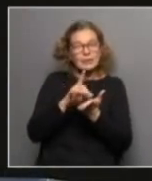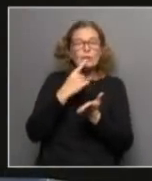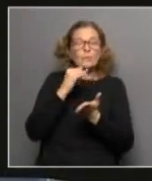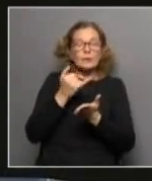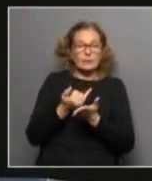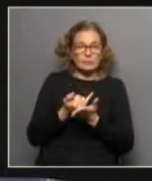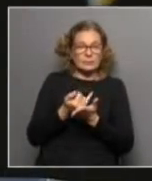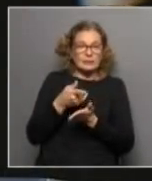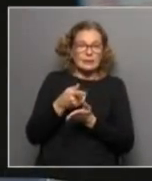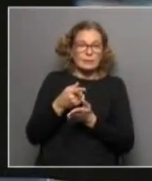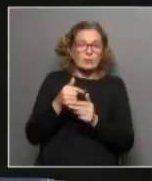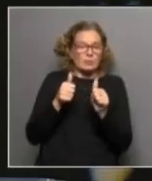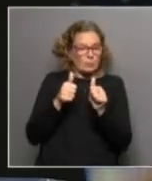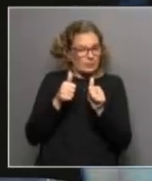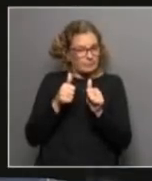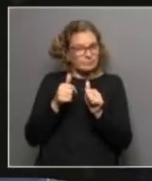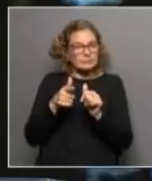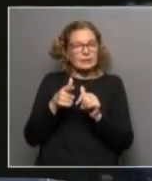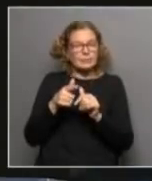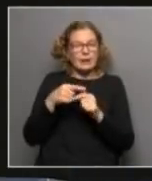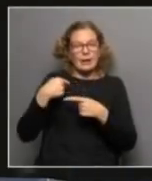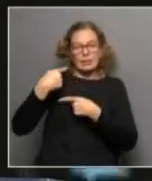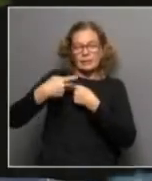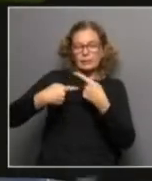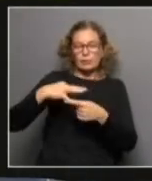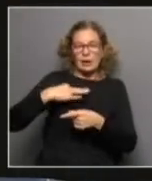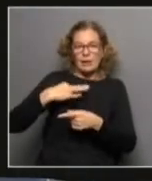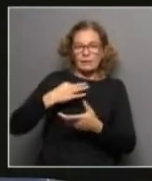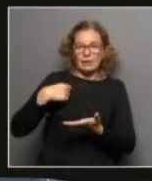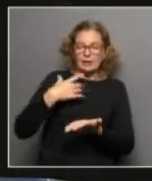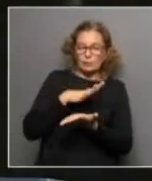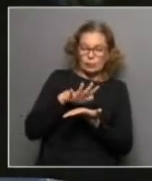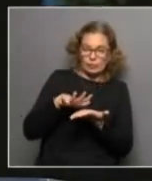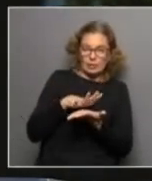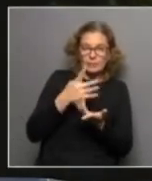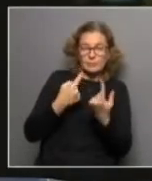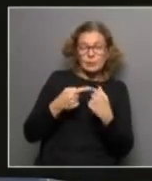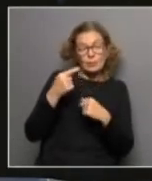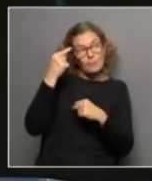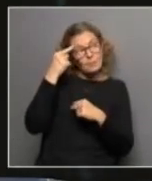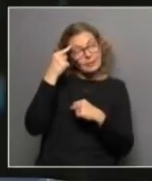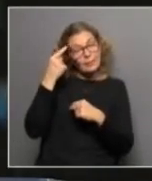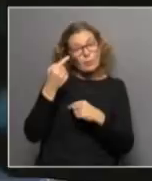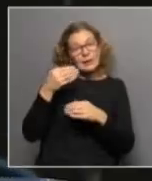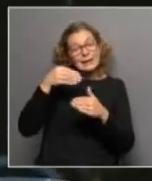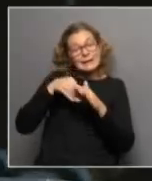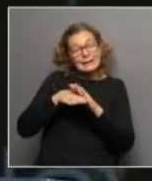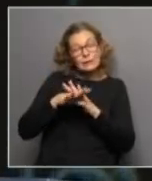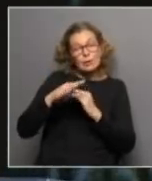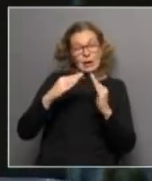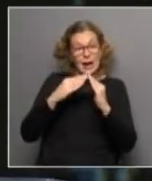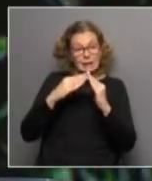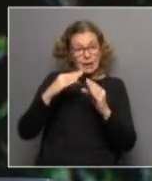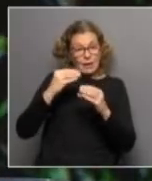consideramos satisfactorios para desarrollar la vida en sociedad. Entonces, lo que se estima es cuál es el ingreso que tienen esos